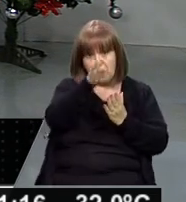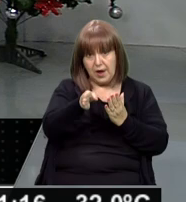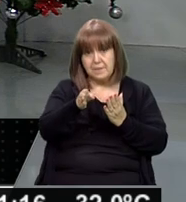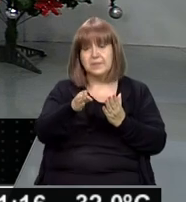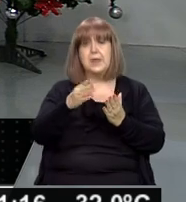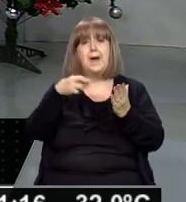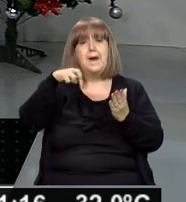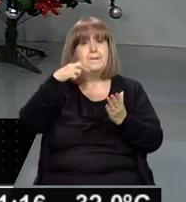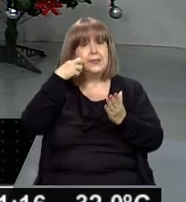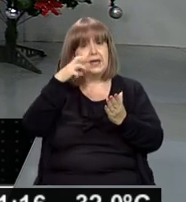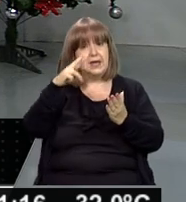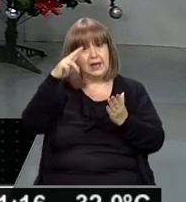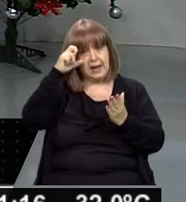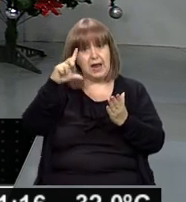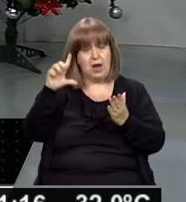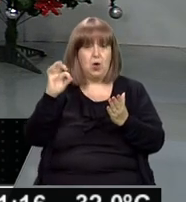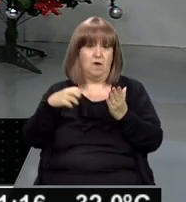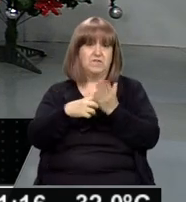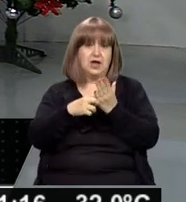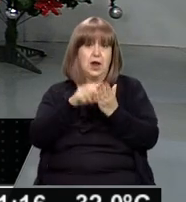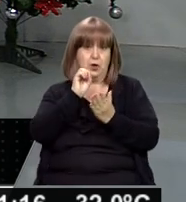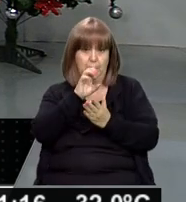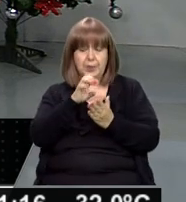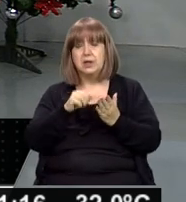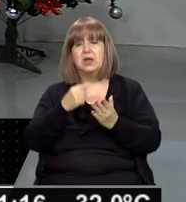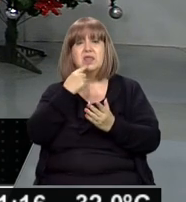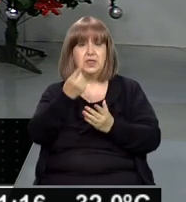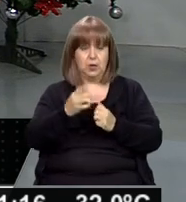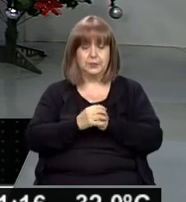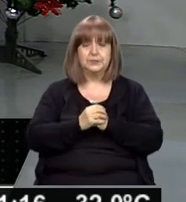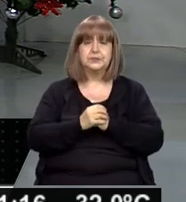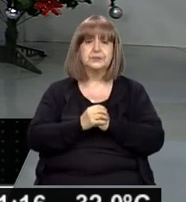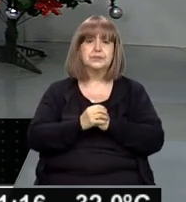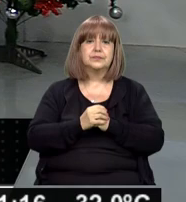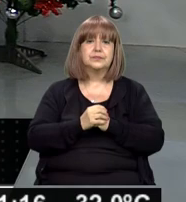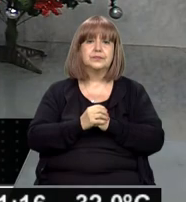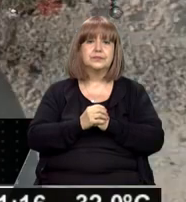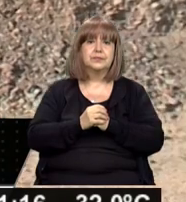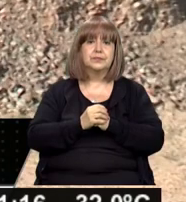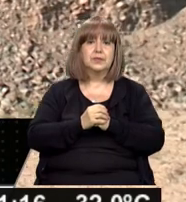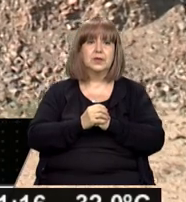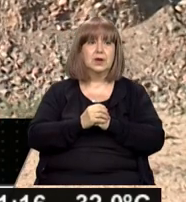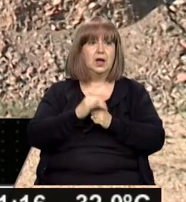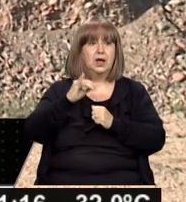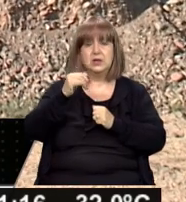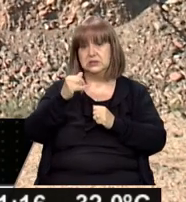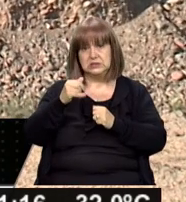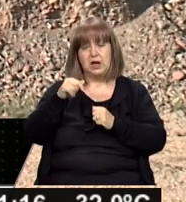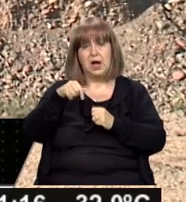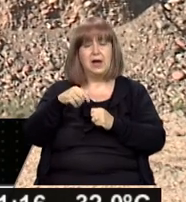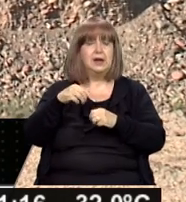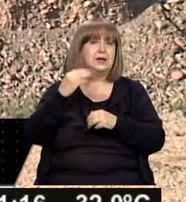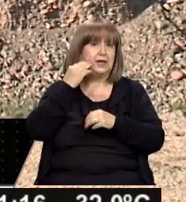Gustavo Pirrelo es el fiscal que lleva adelante esta investigación. Y nos comentaba lo siguiente. Sí, en el transcurso de la